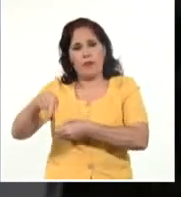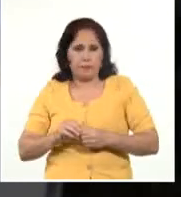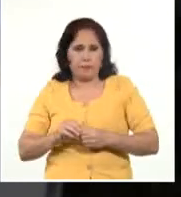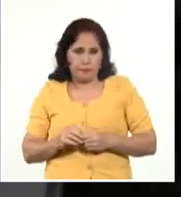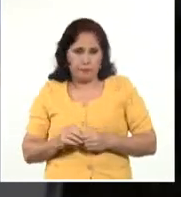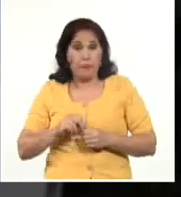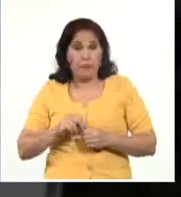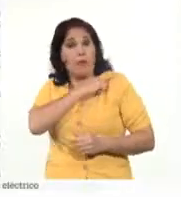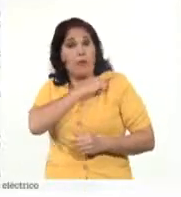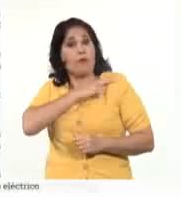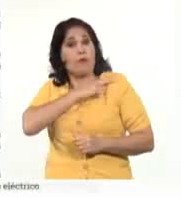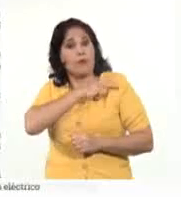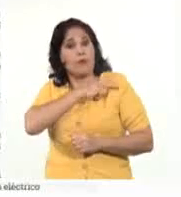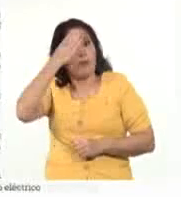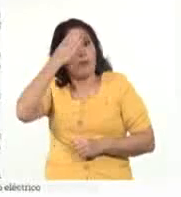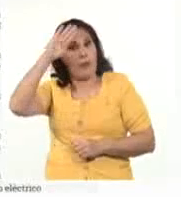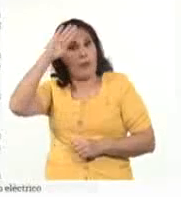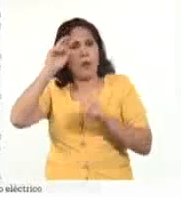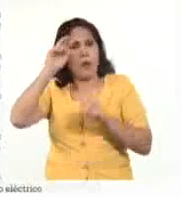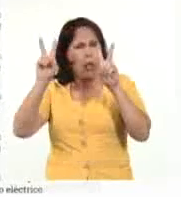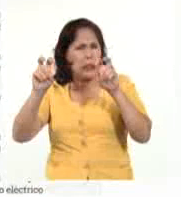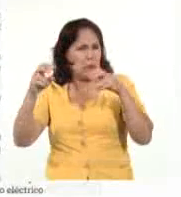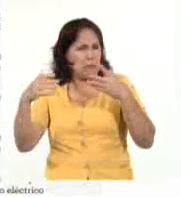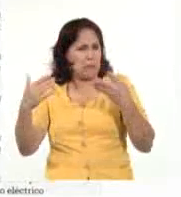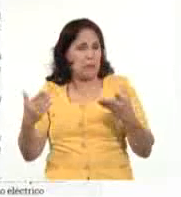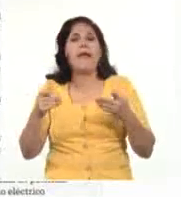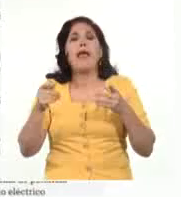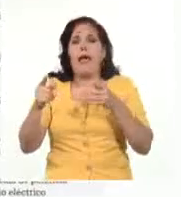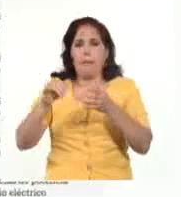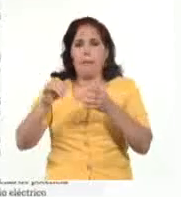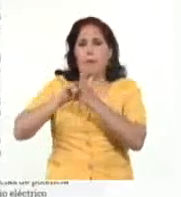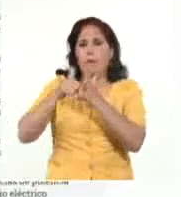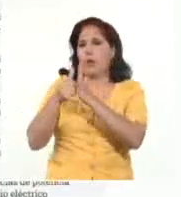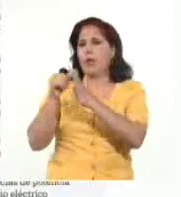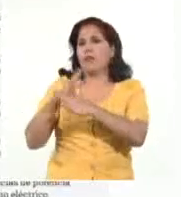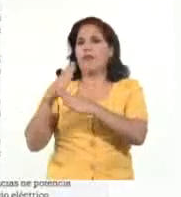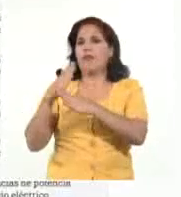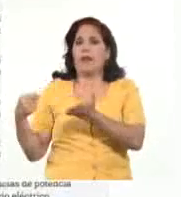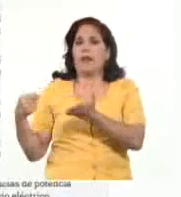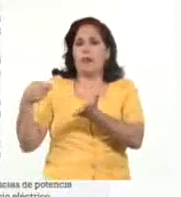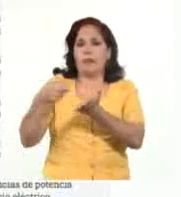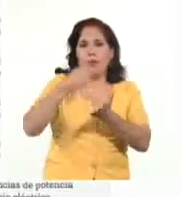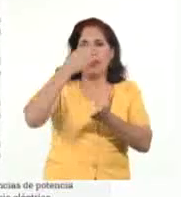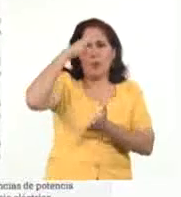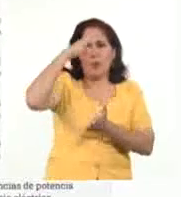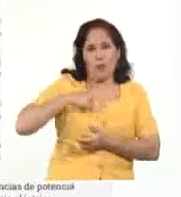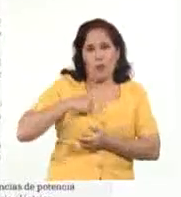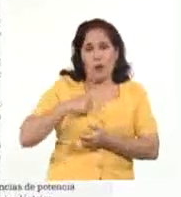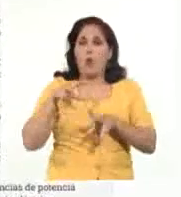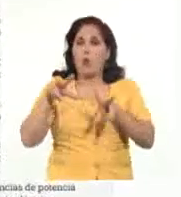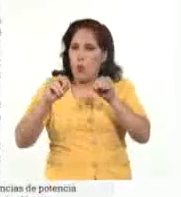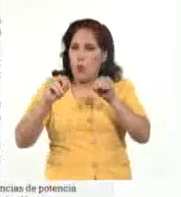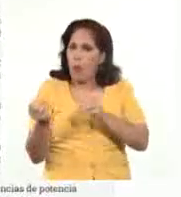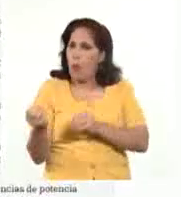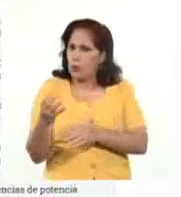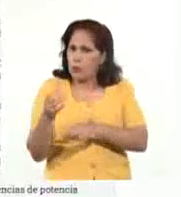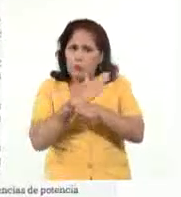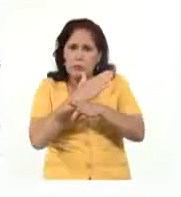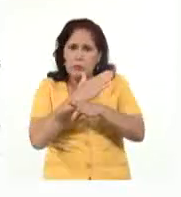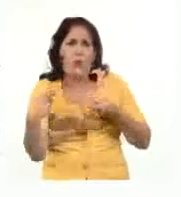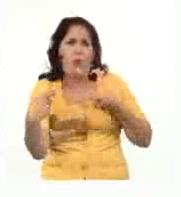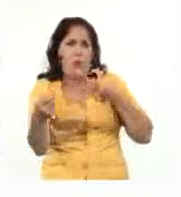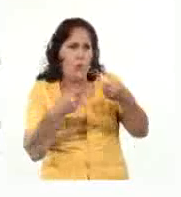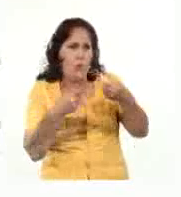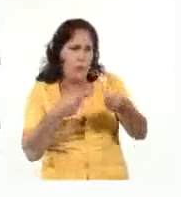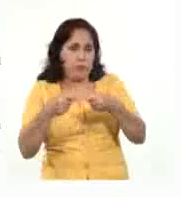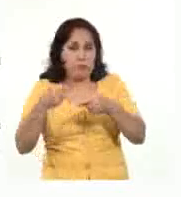El funcionario tratará temas relacionados con la cartera de proyectos de inversión extranjera de Cuba, las nuevas oportunidades para el comercio